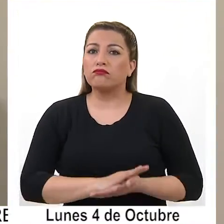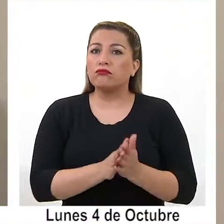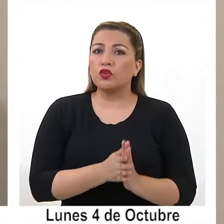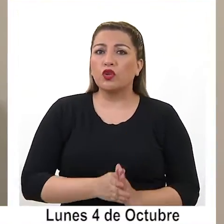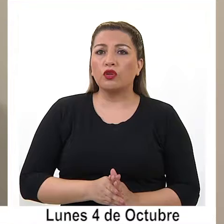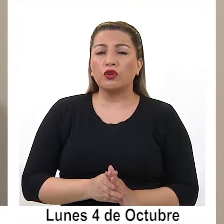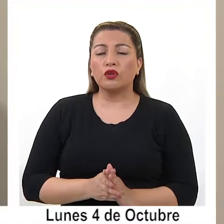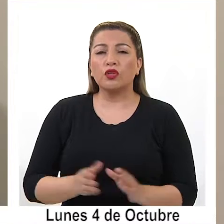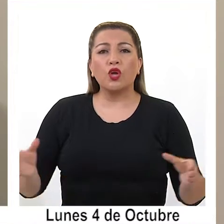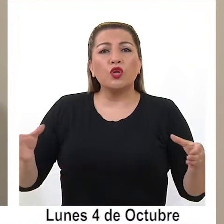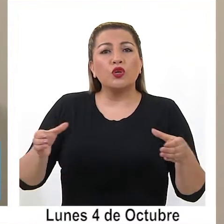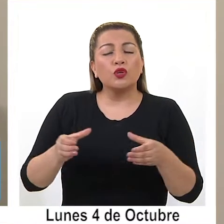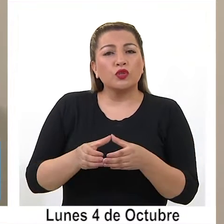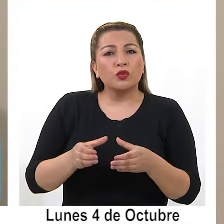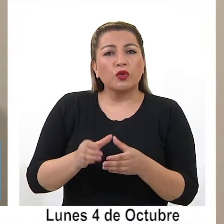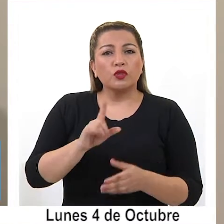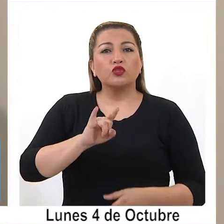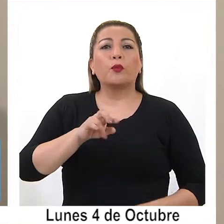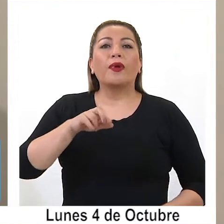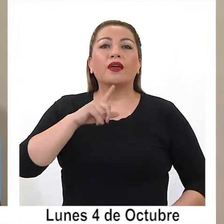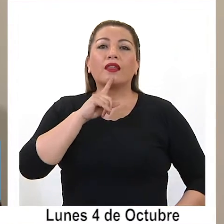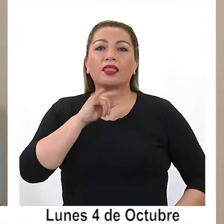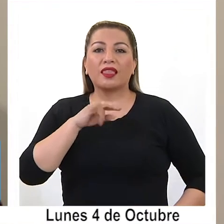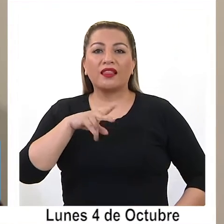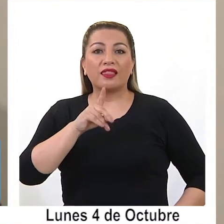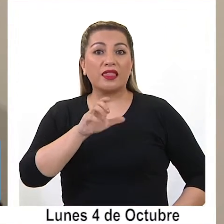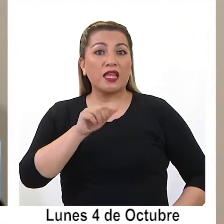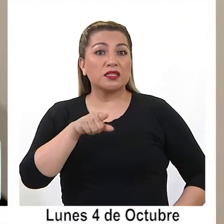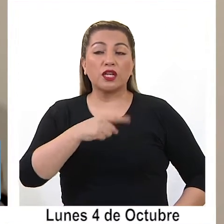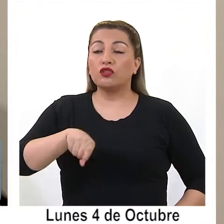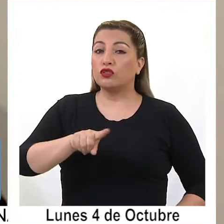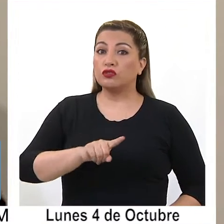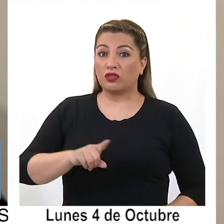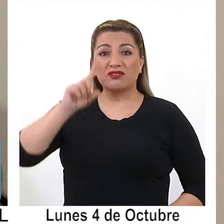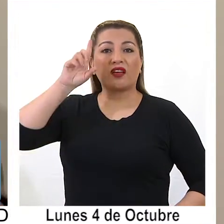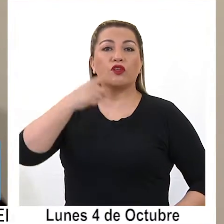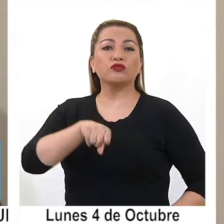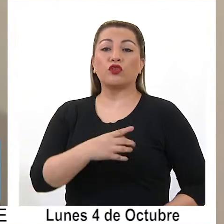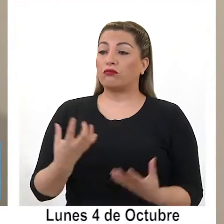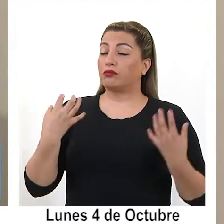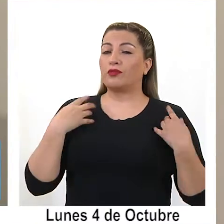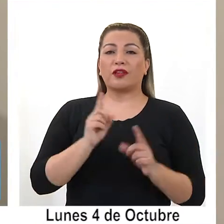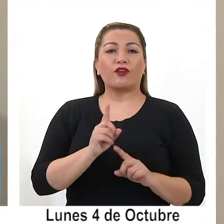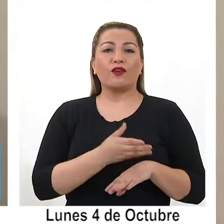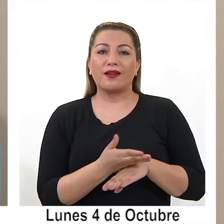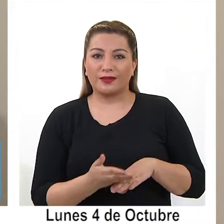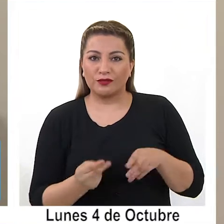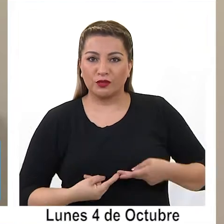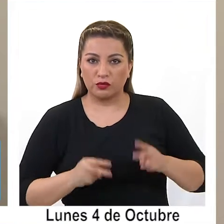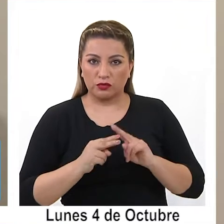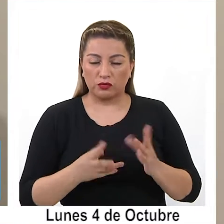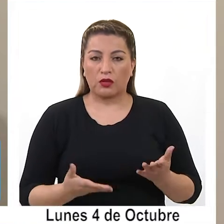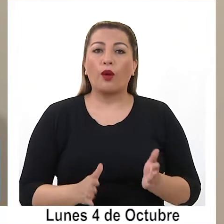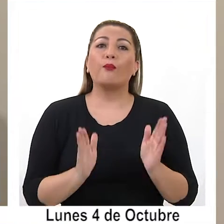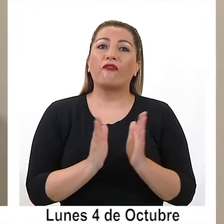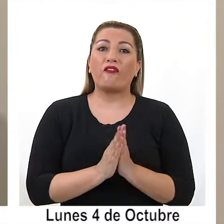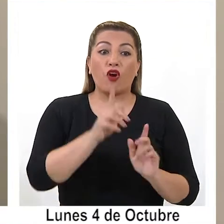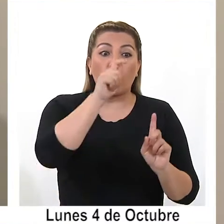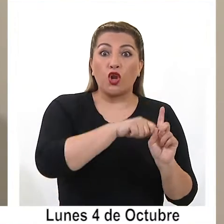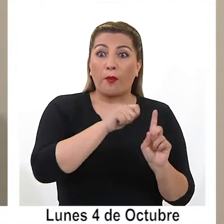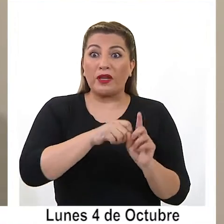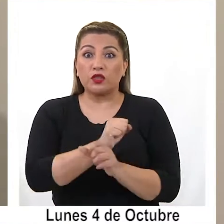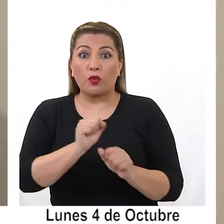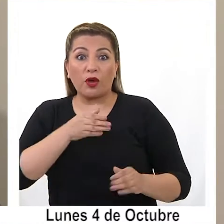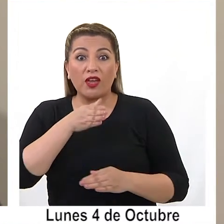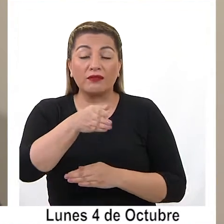conocimiento de la Superintendencia, que incluso reconoce que no tuvimos ninguna responsabilidad en el retraso. Lógicamente pedimos que no se cuenten los meses que no tuvimos